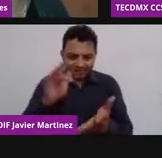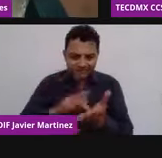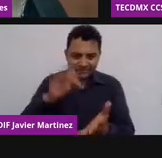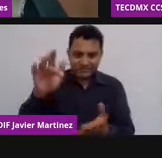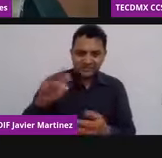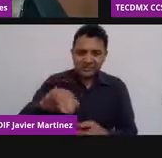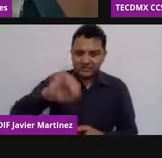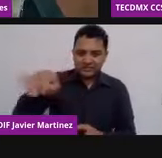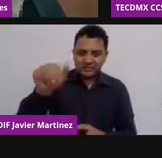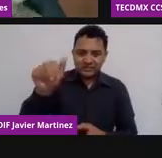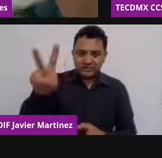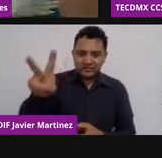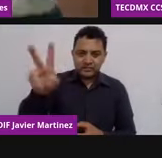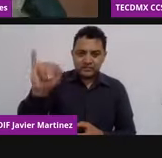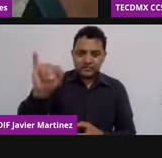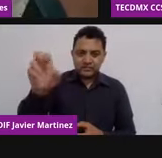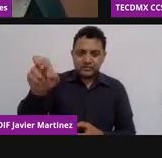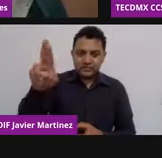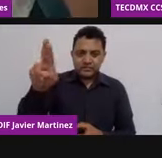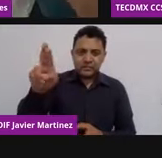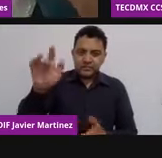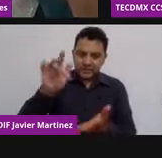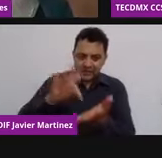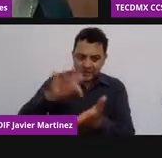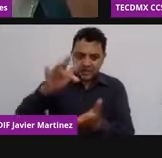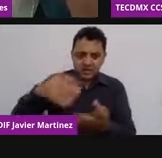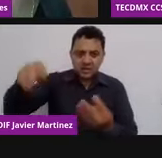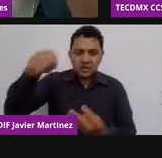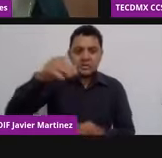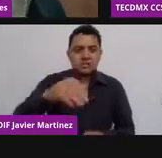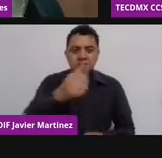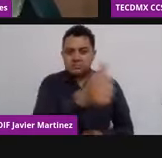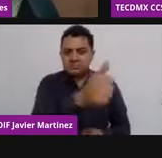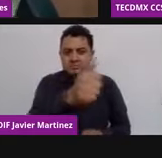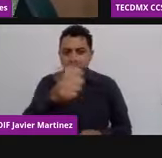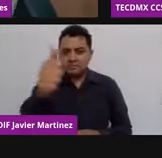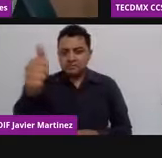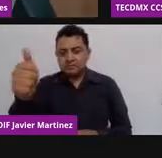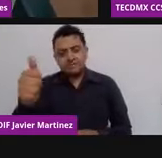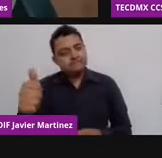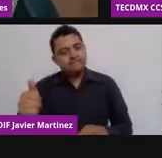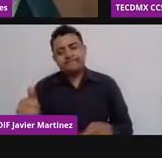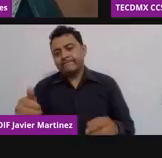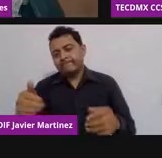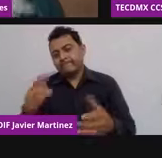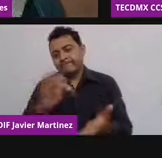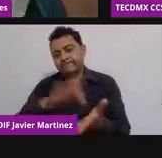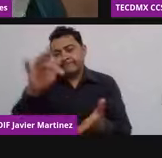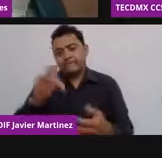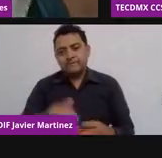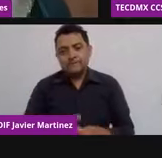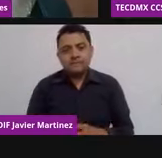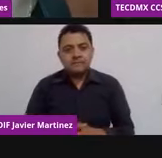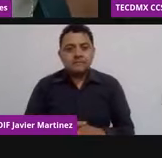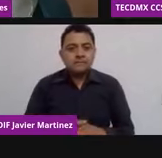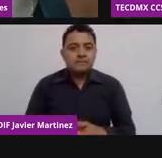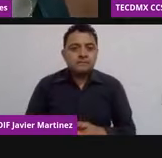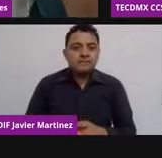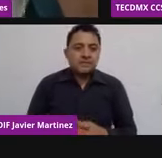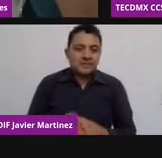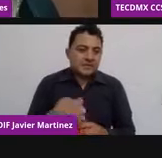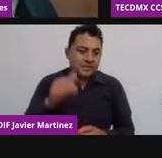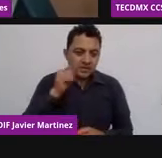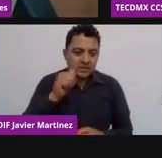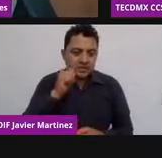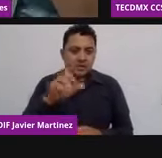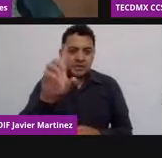gran honor estar compartiendo contigo gracias a todas y todos muchísimas gracias comunicación social y relaciones públicas gracias siempre al